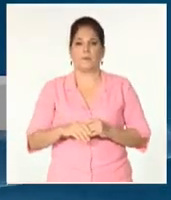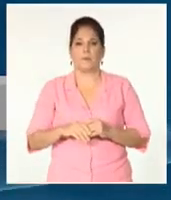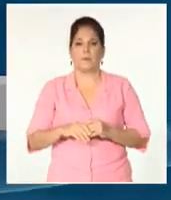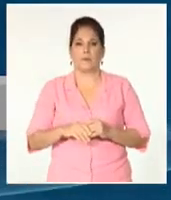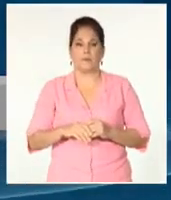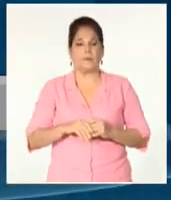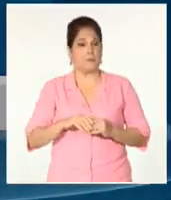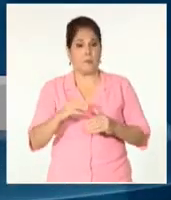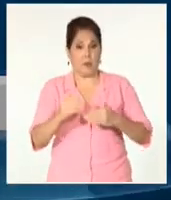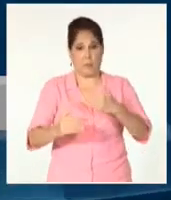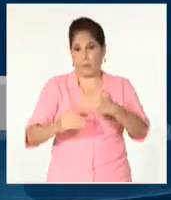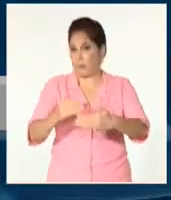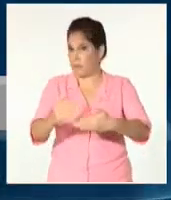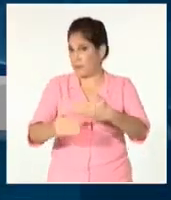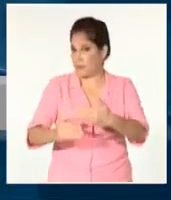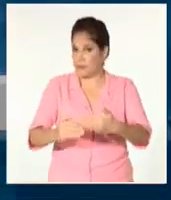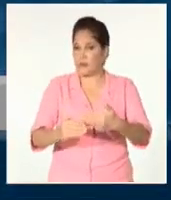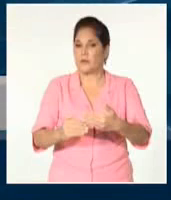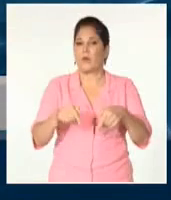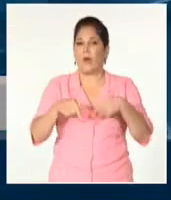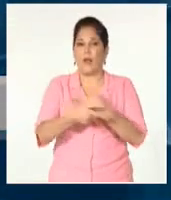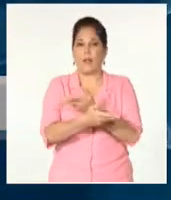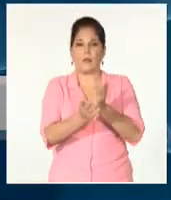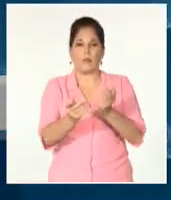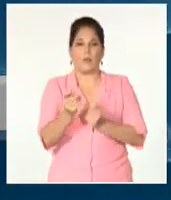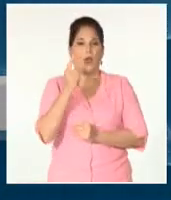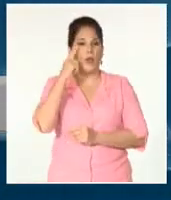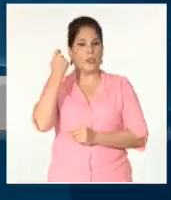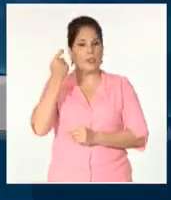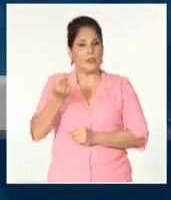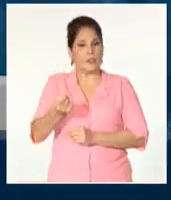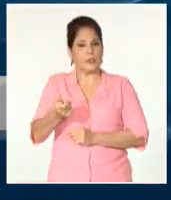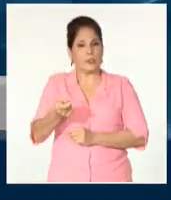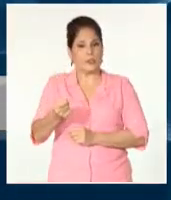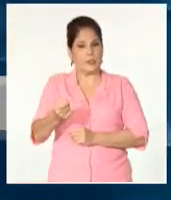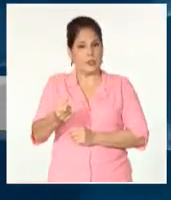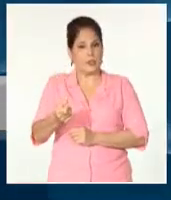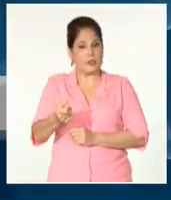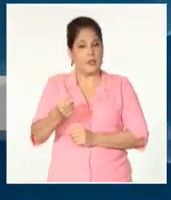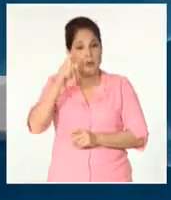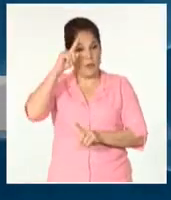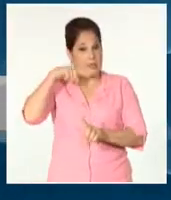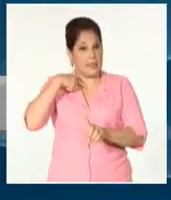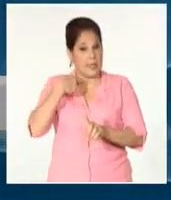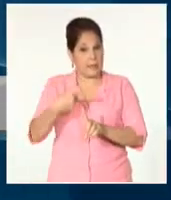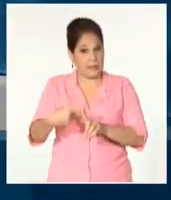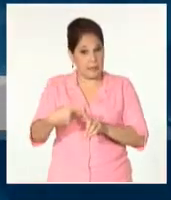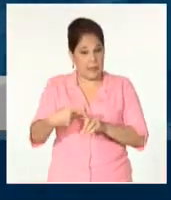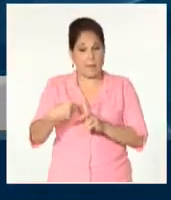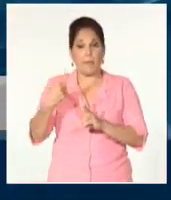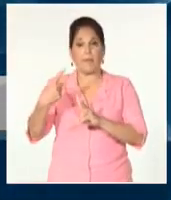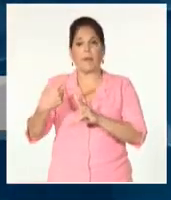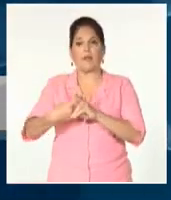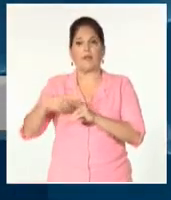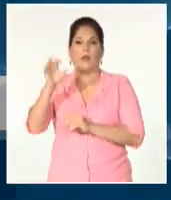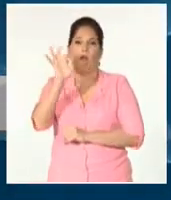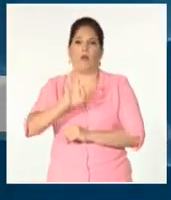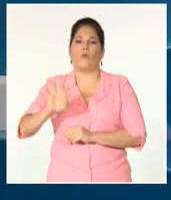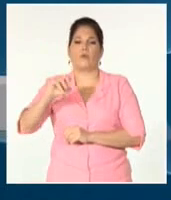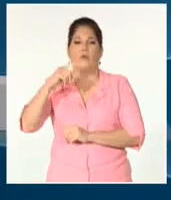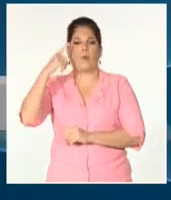También en proceso está la distribución del chícharo, completamiento de septiembre y del mes de octubre,